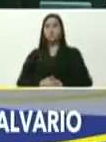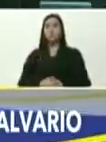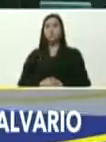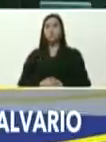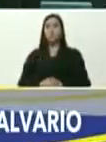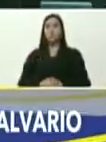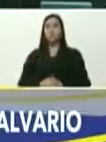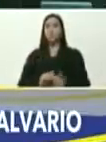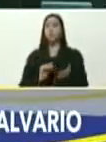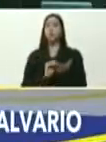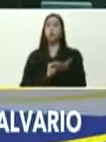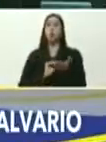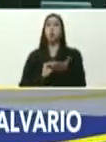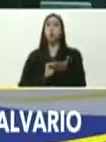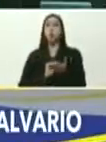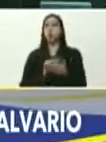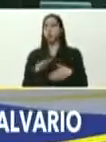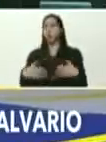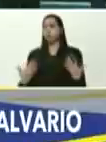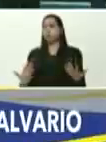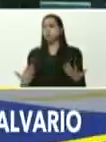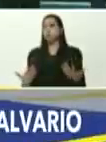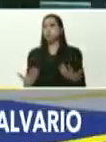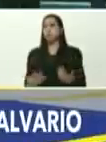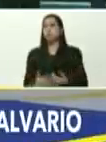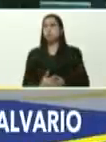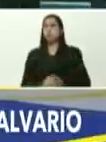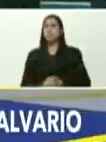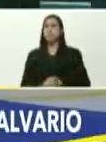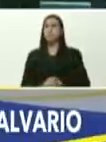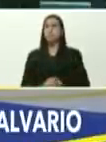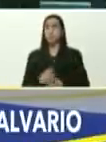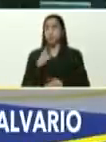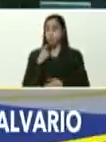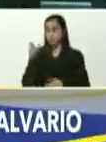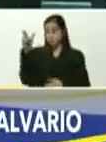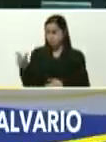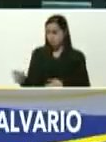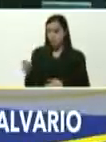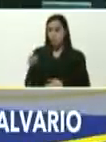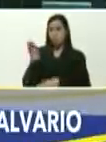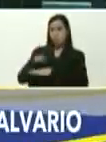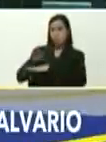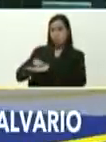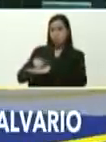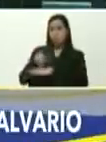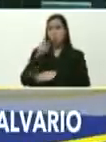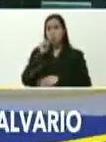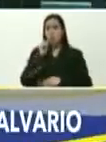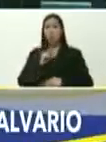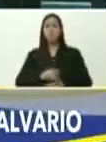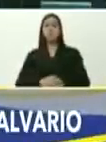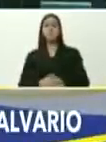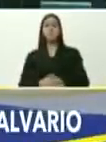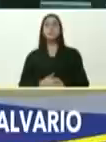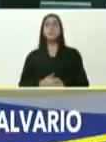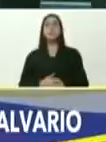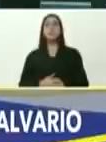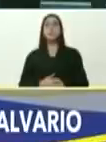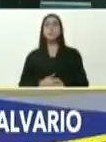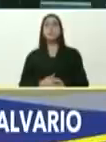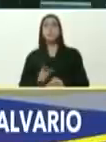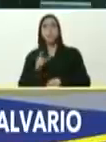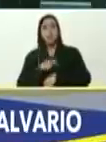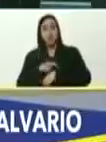pero la solución, Reverol, de verdad, te lo digo hoy, hoy aquí, en esta hora,